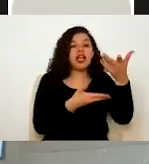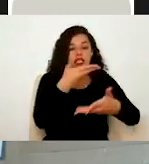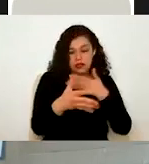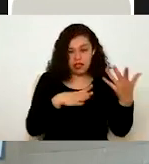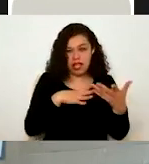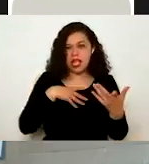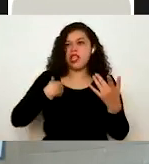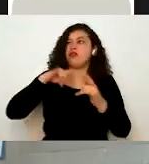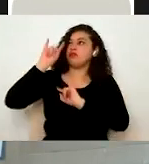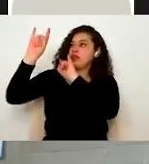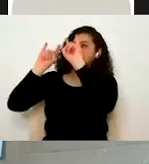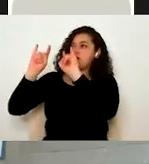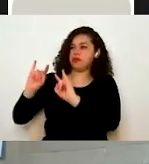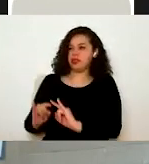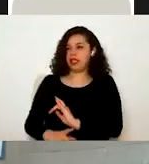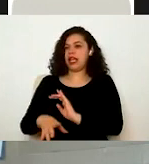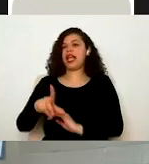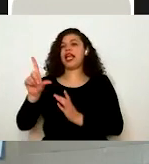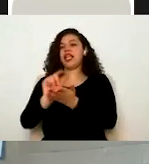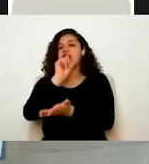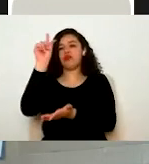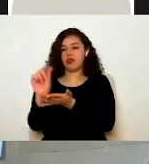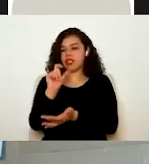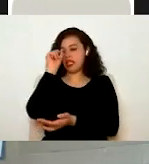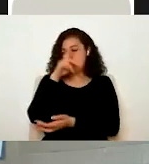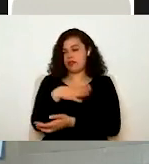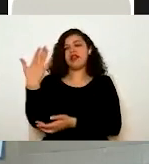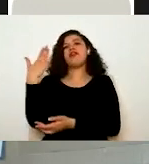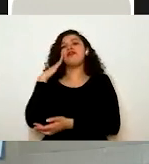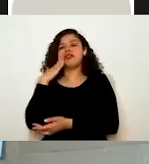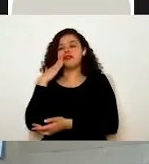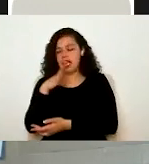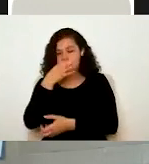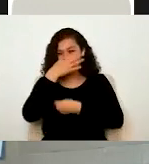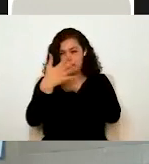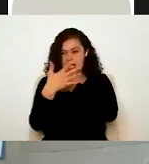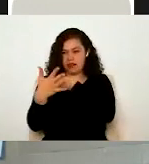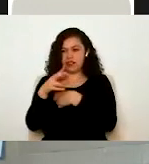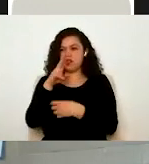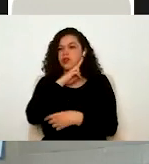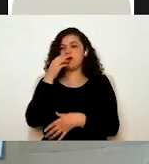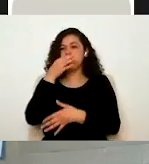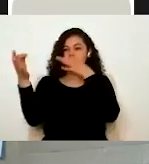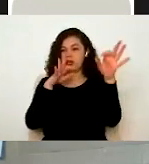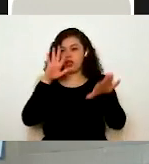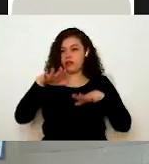En Twitter, igual que en Facebook, tenemos avisos, noticias que a veces son inmediatas,